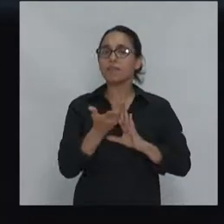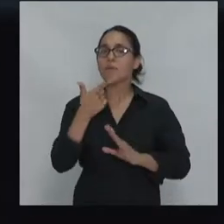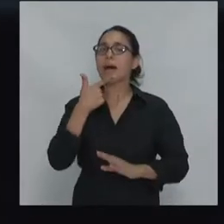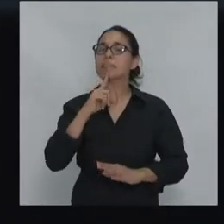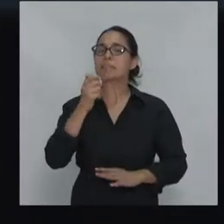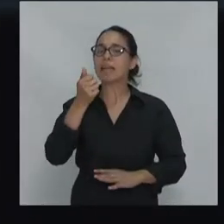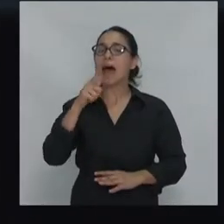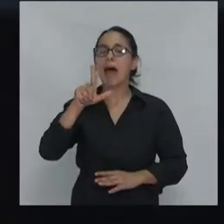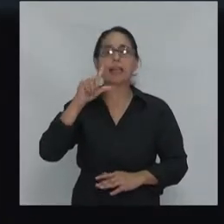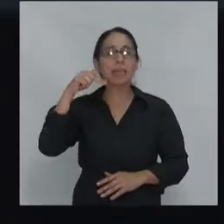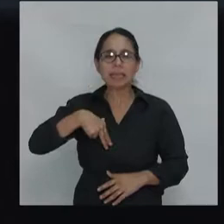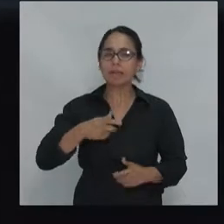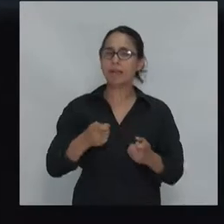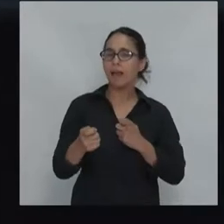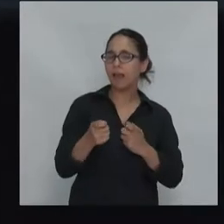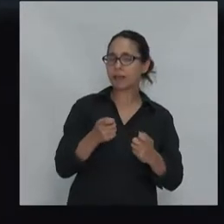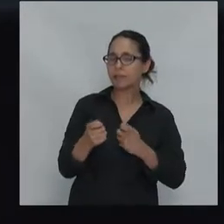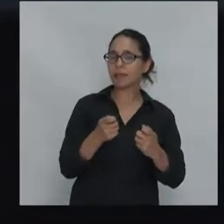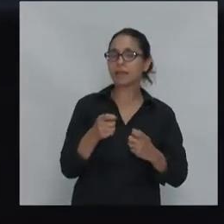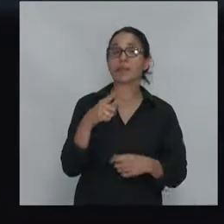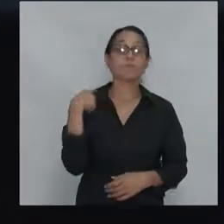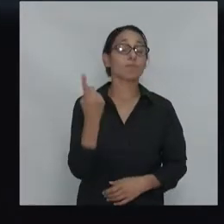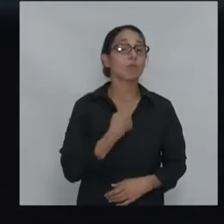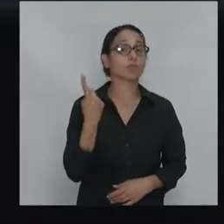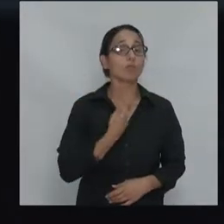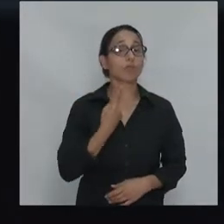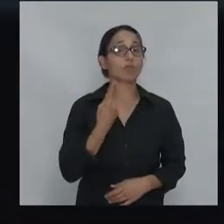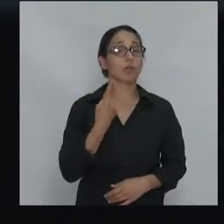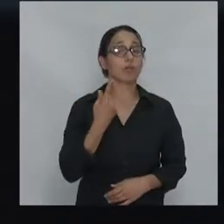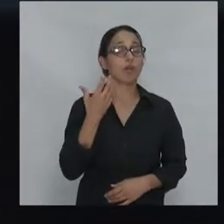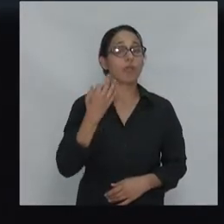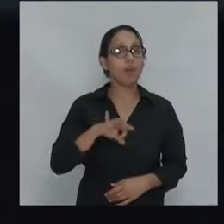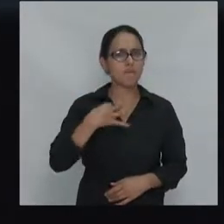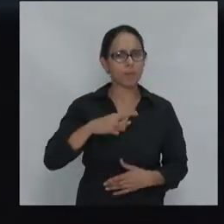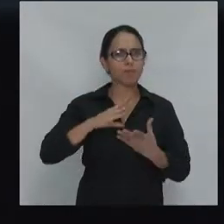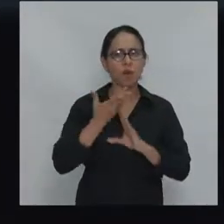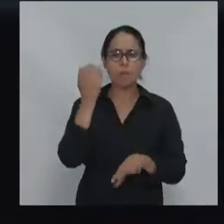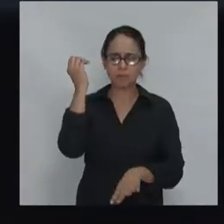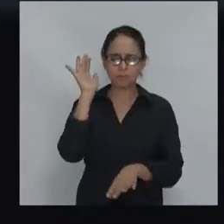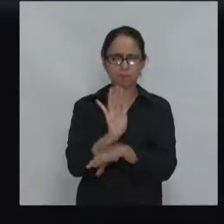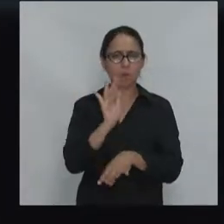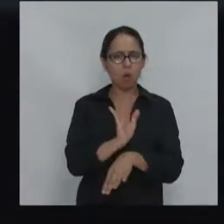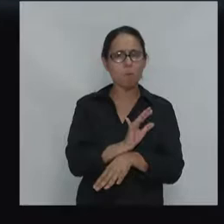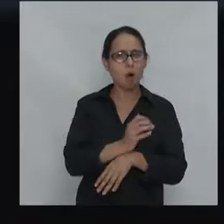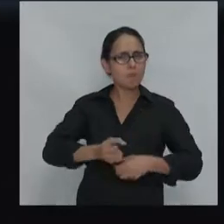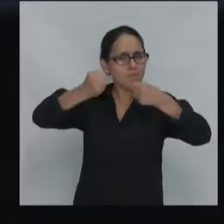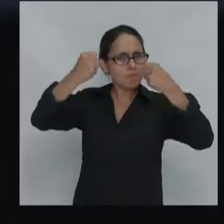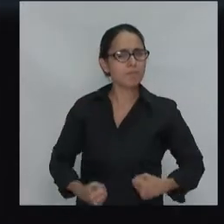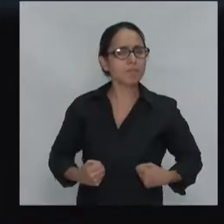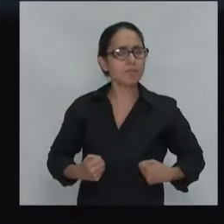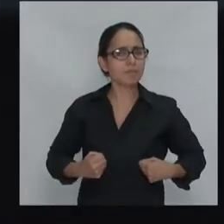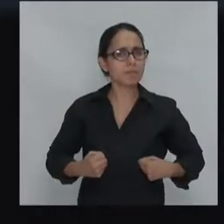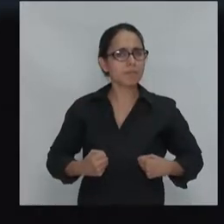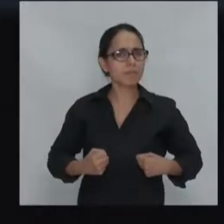nosotros tenemos que levantar la bandera de